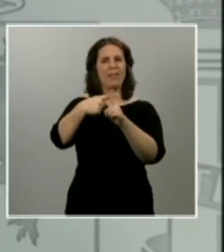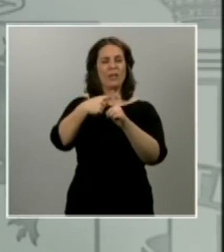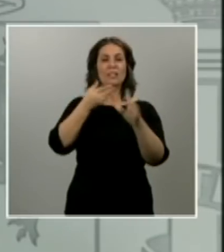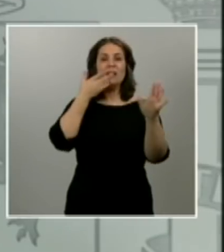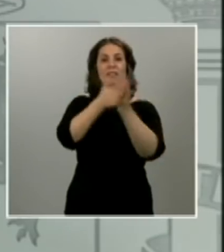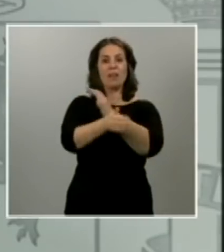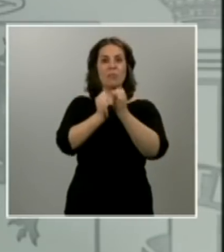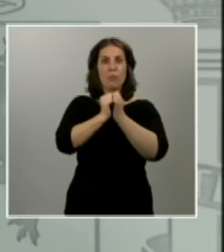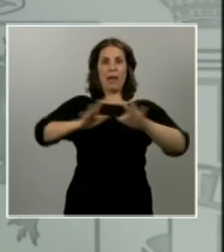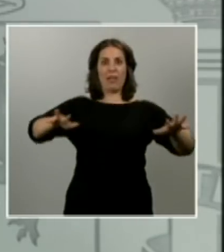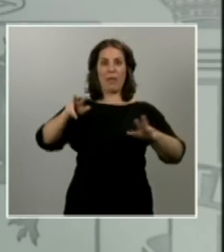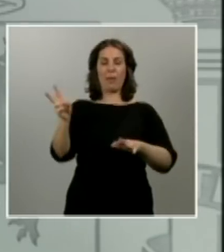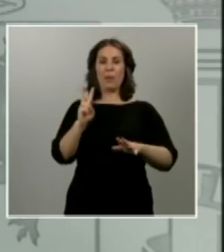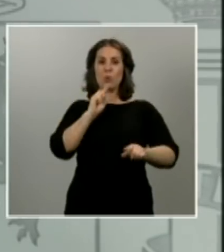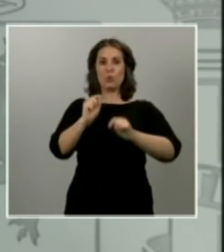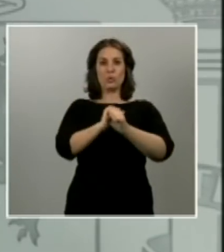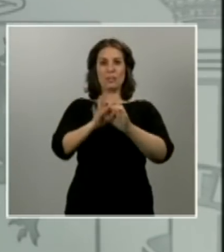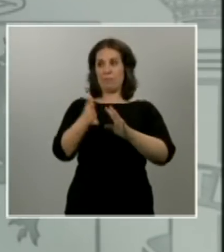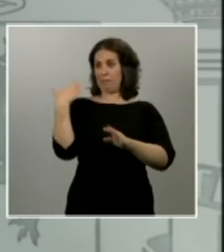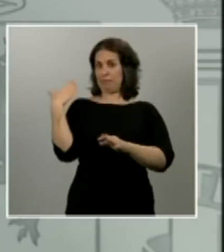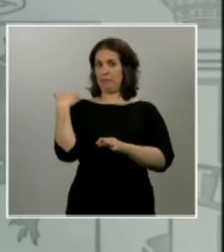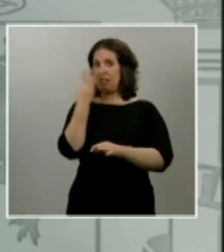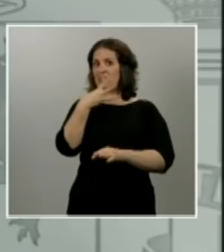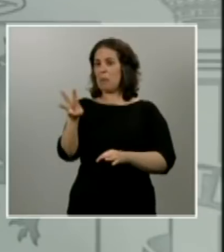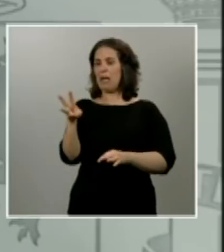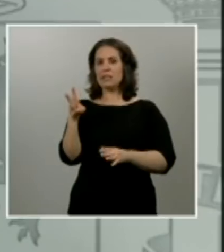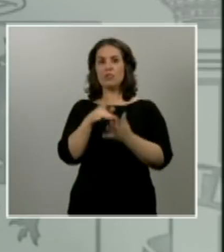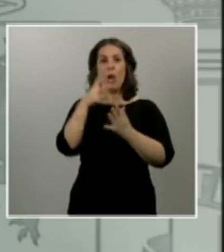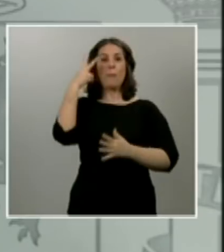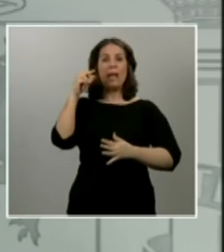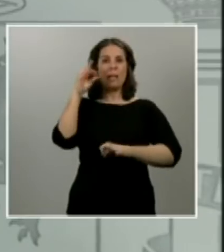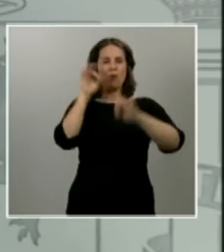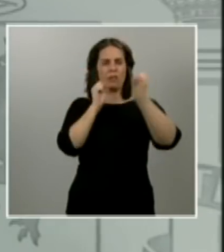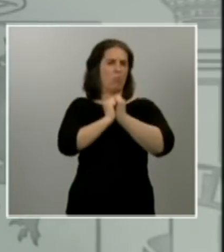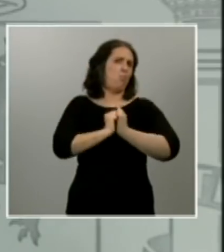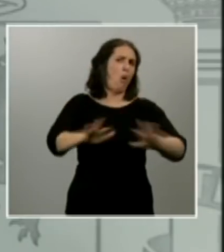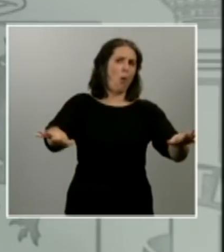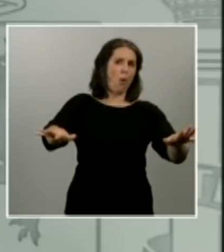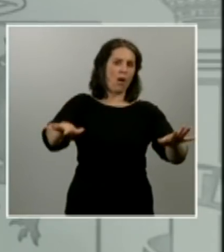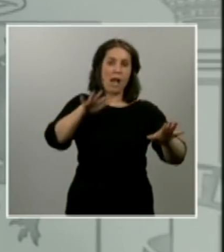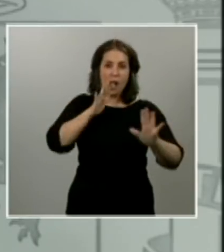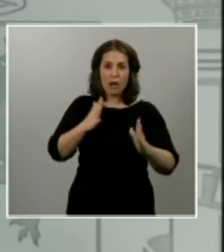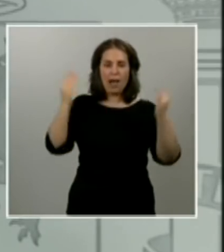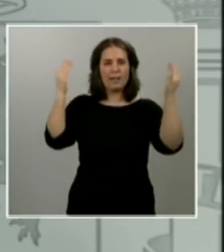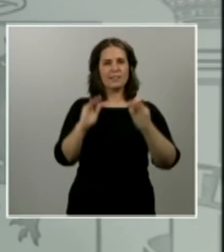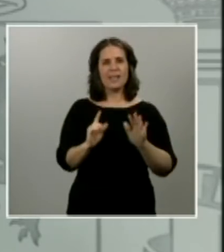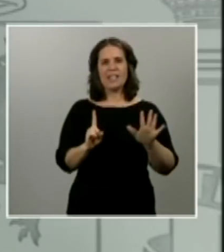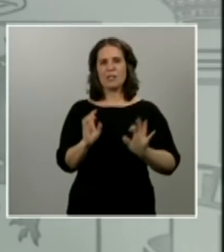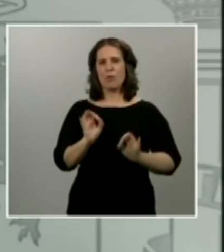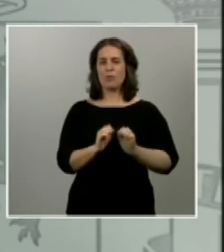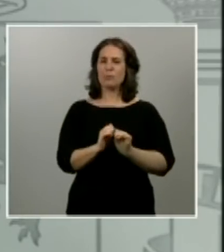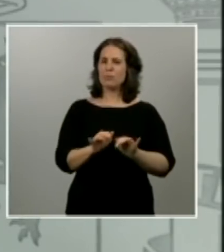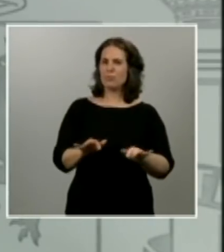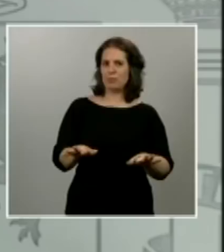que hace tres semanas se expandía diariamente por encima del 20% y que hoy está, afortunadamente, en un 6%. Han servido